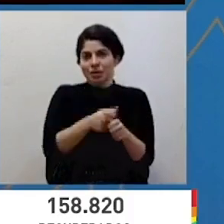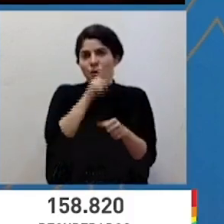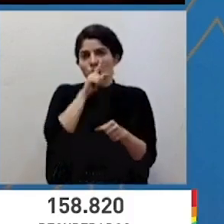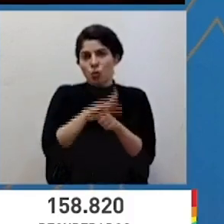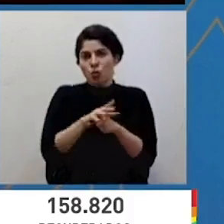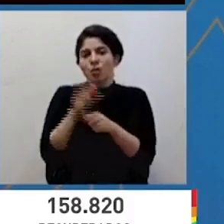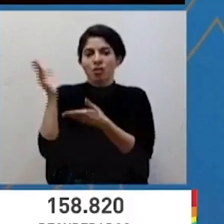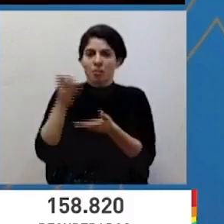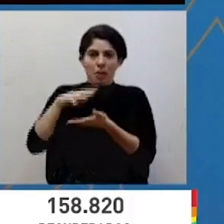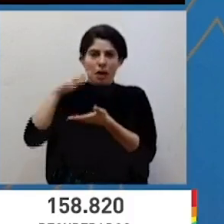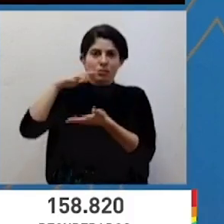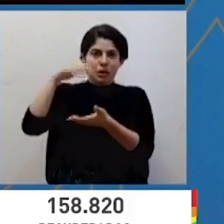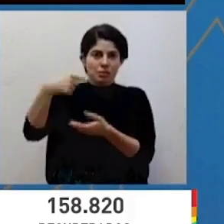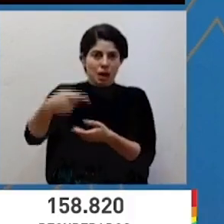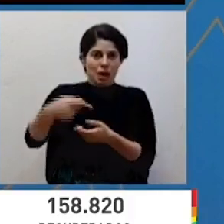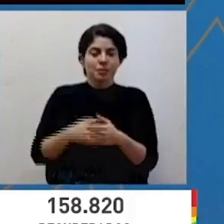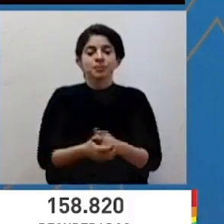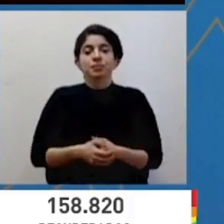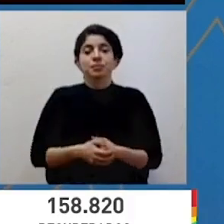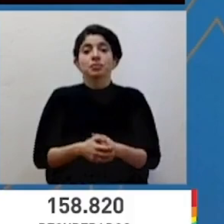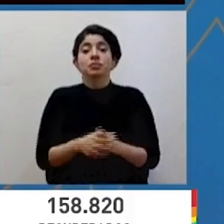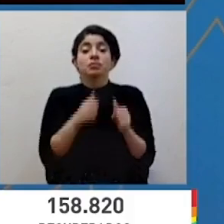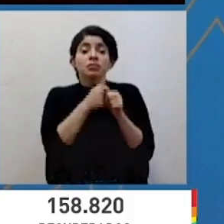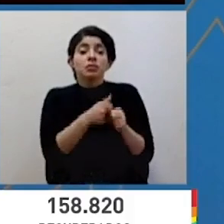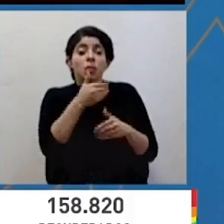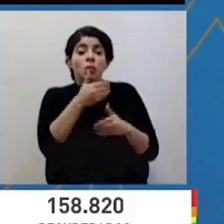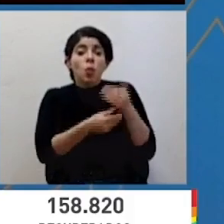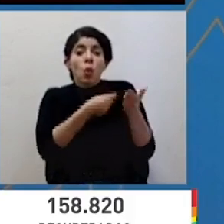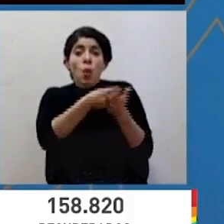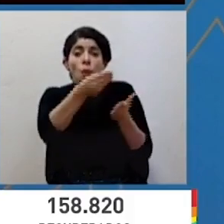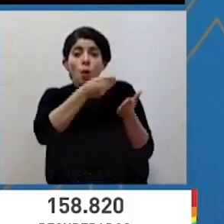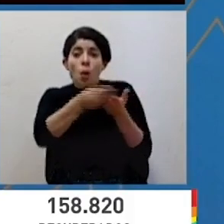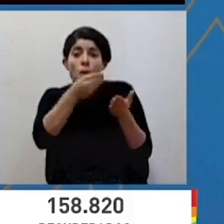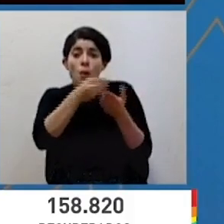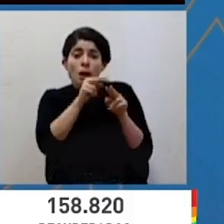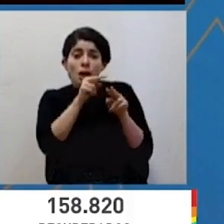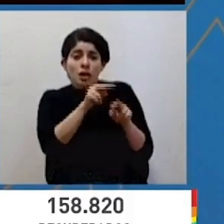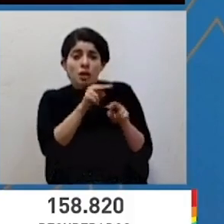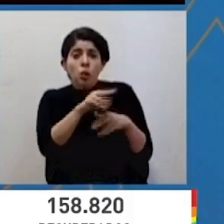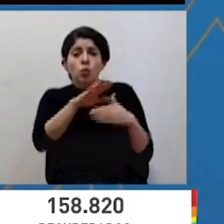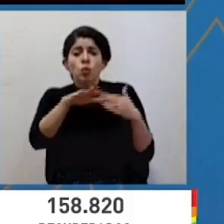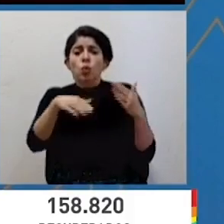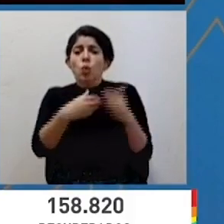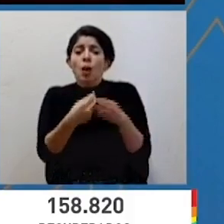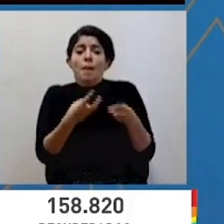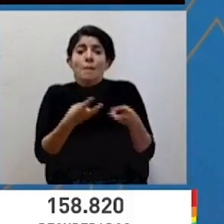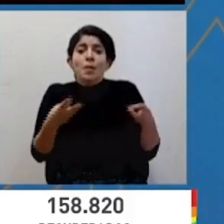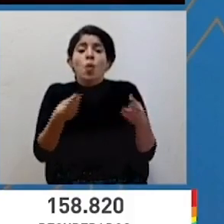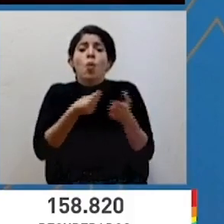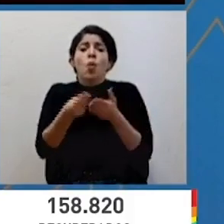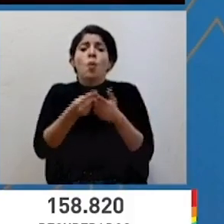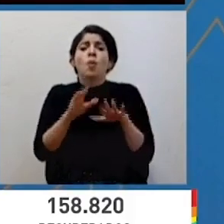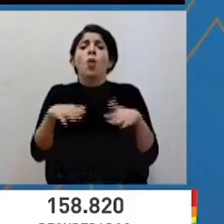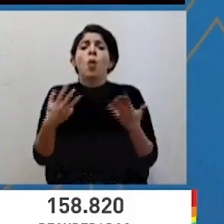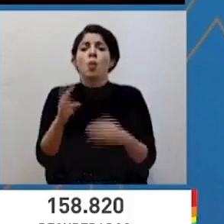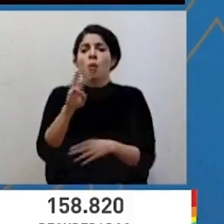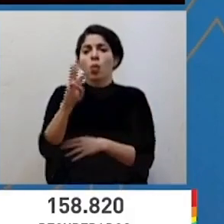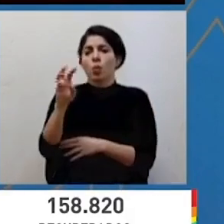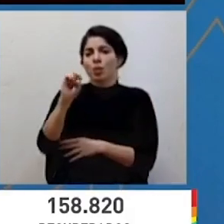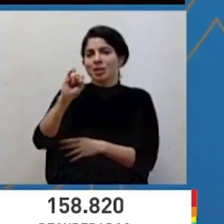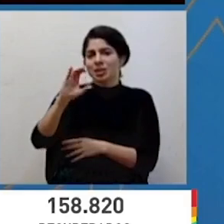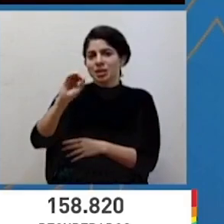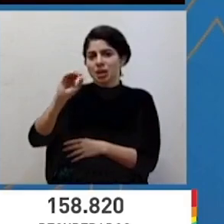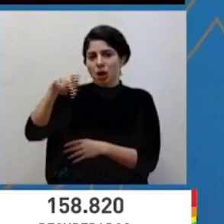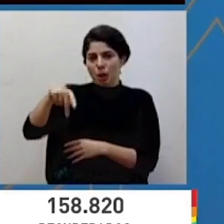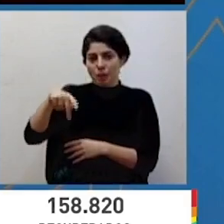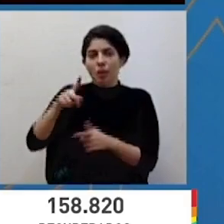términos de el seguimiento a todos estos procesos de compras, como he mencionado, todos los insumos se compran a través de la plataforma CICOP, por lo